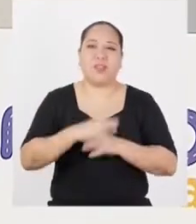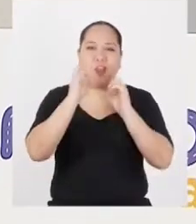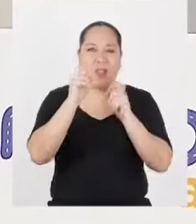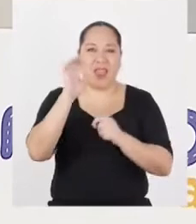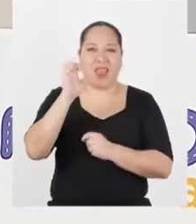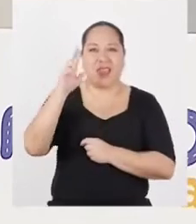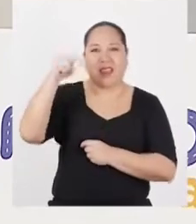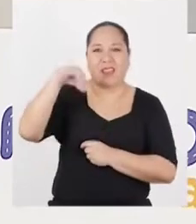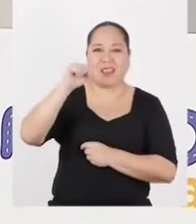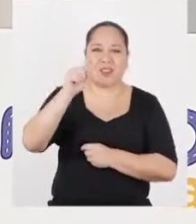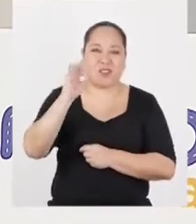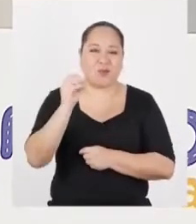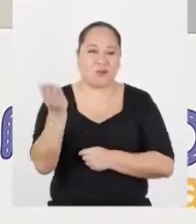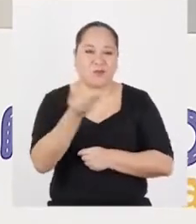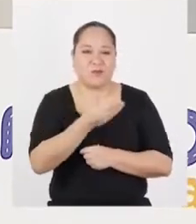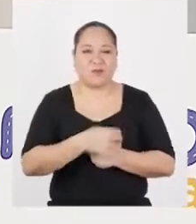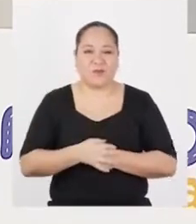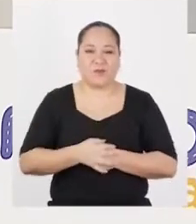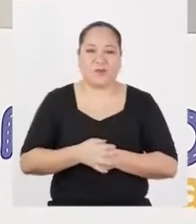Muy bien, Ernesto. Te pongo en pantalla.